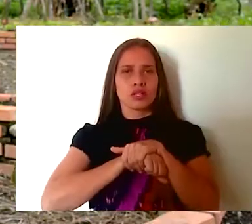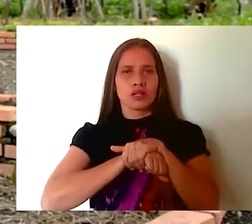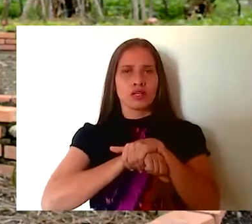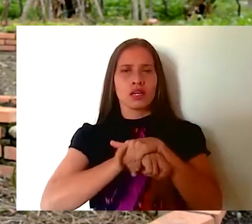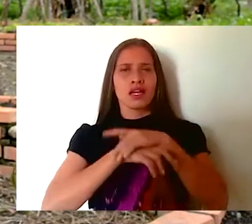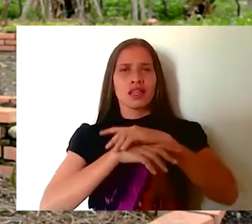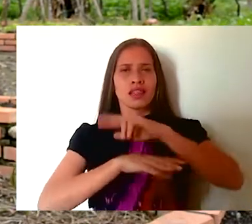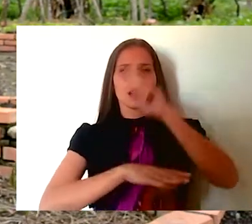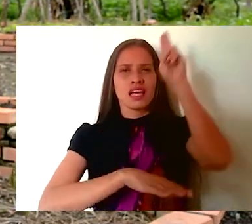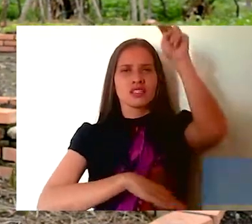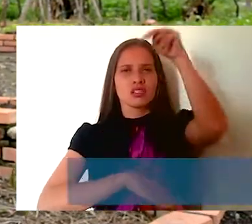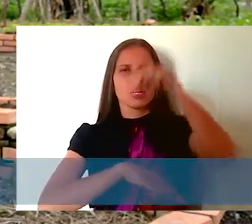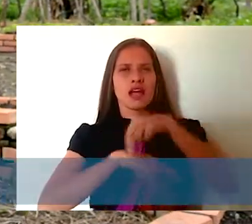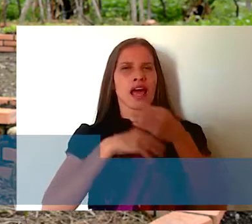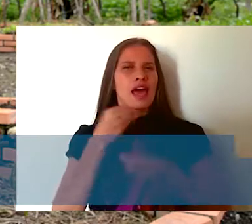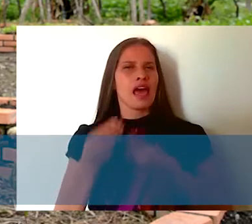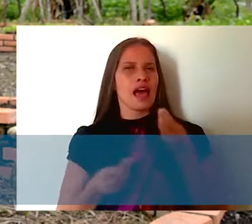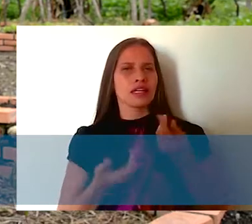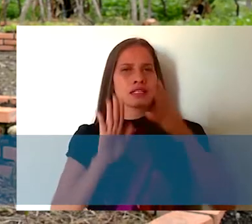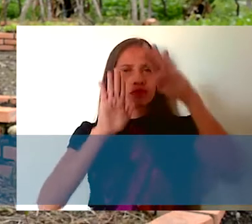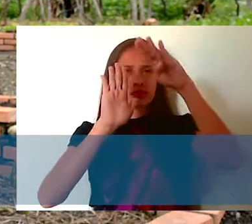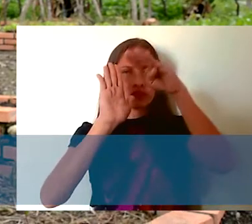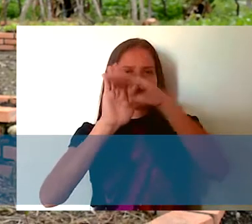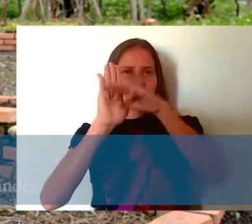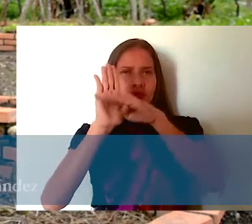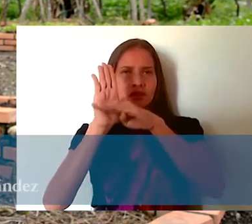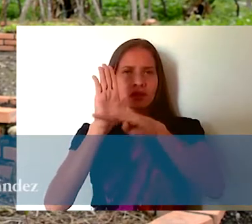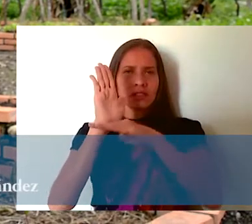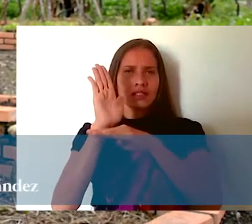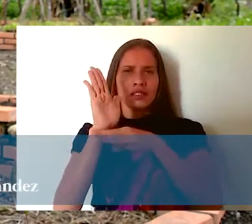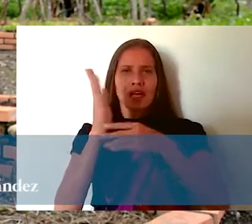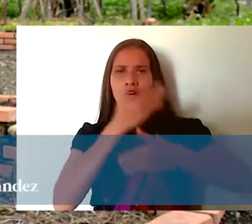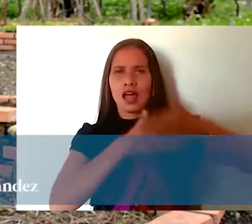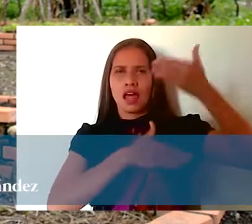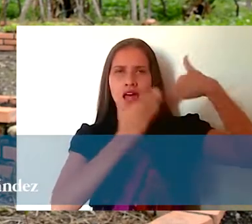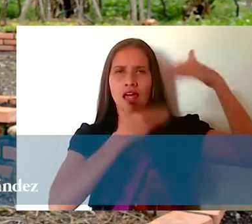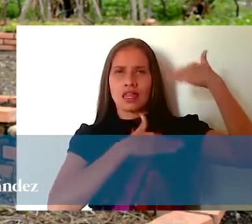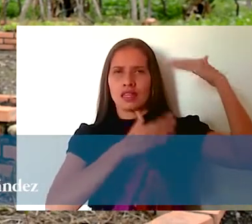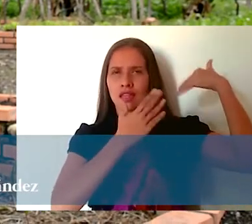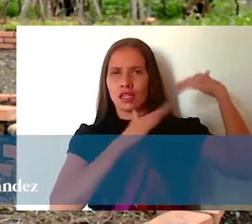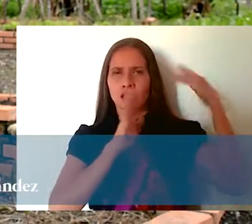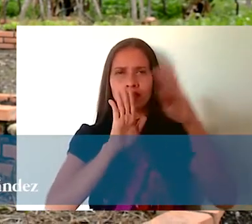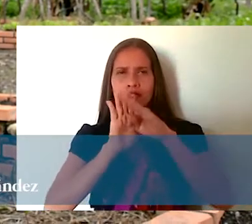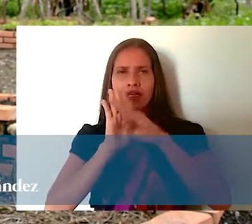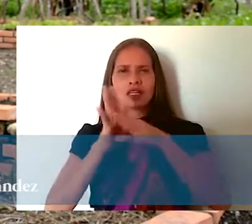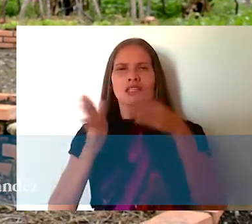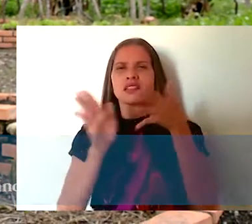Misión José Gregorio Hernández a nivel nacional tiene actividades y tareas